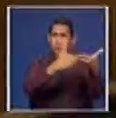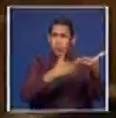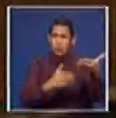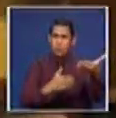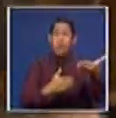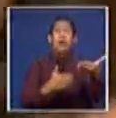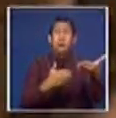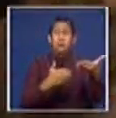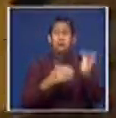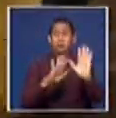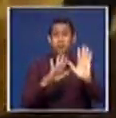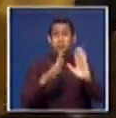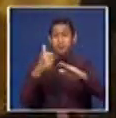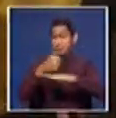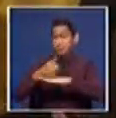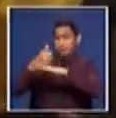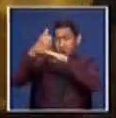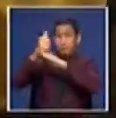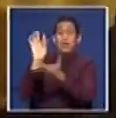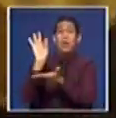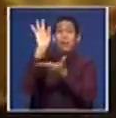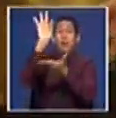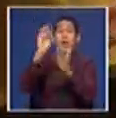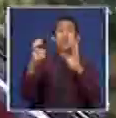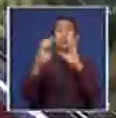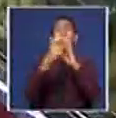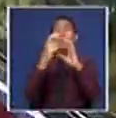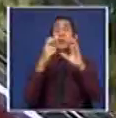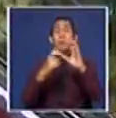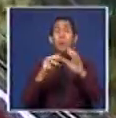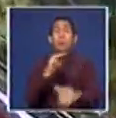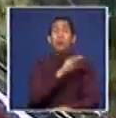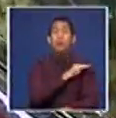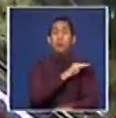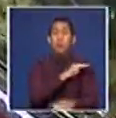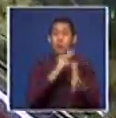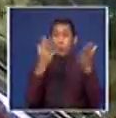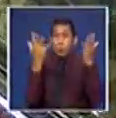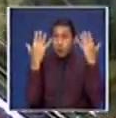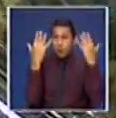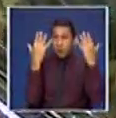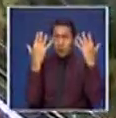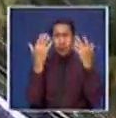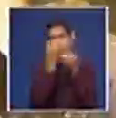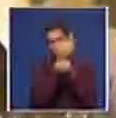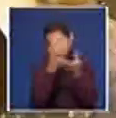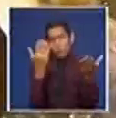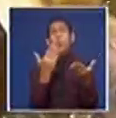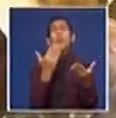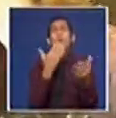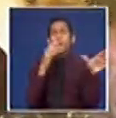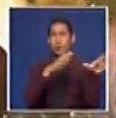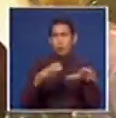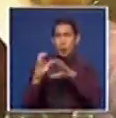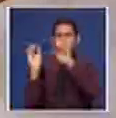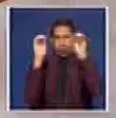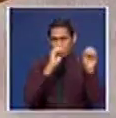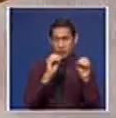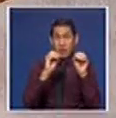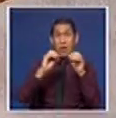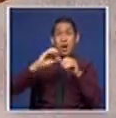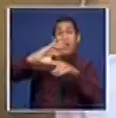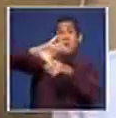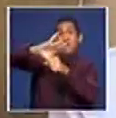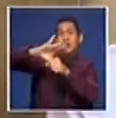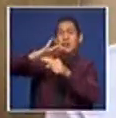En una rueda de prensa, Gloria Gallardo, presidenta de la empresa de turismo y promoción cívica, dio detalles de este evento que se celebrará en el mes